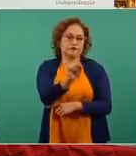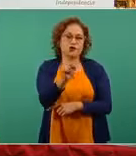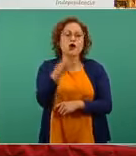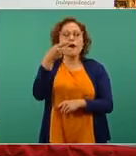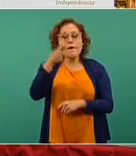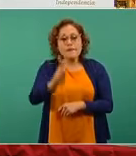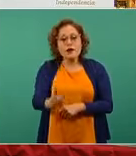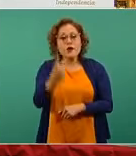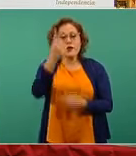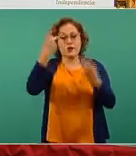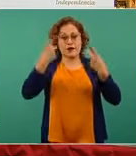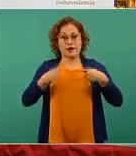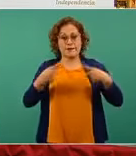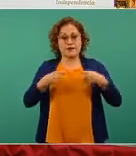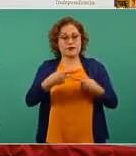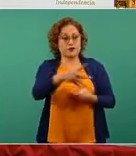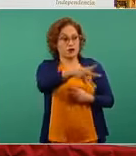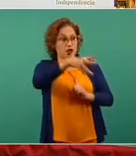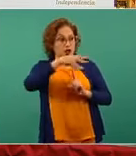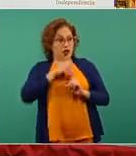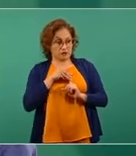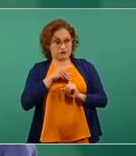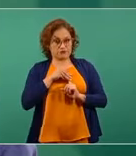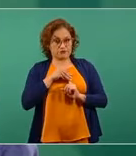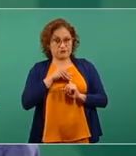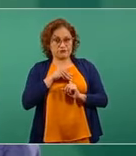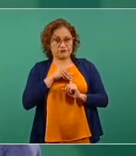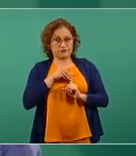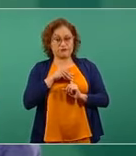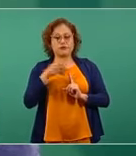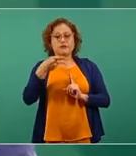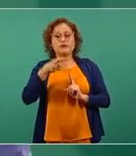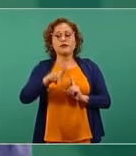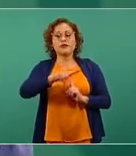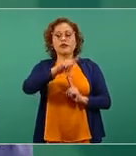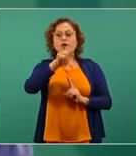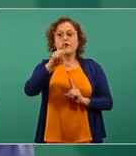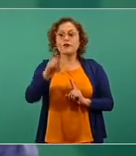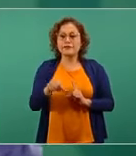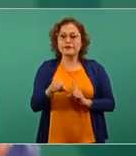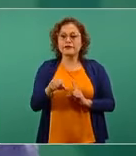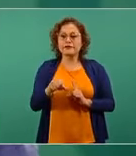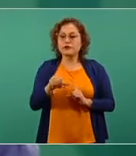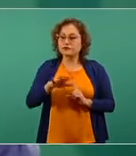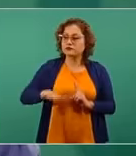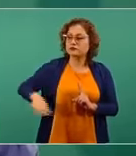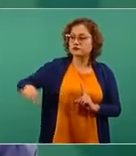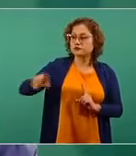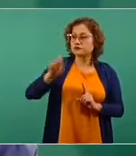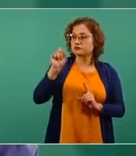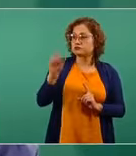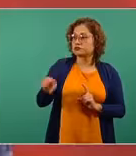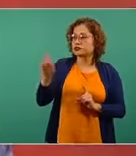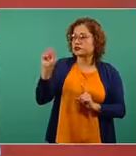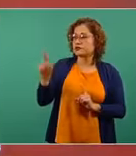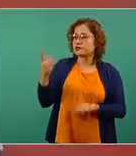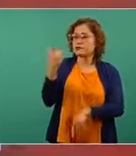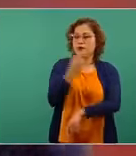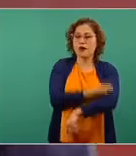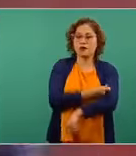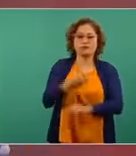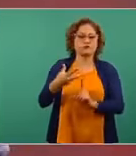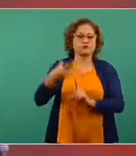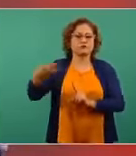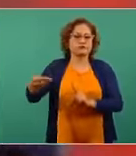que puede infectar ya no se encuentra a nadie más que sea susceptible, a alguien más a quien infectar, porque